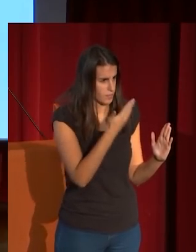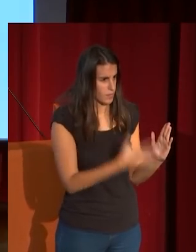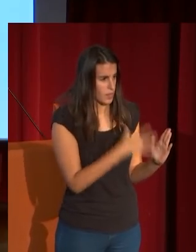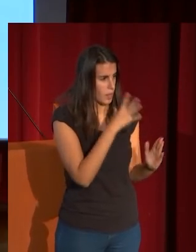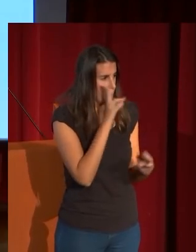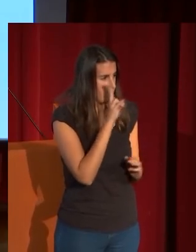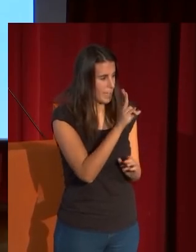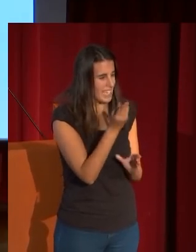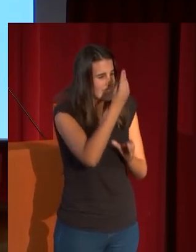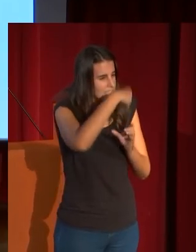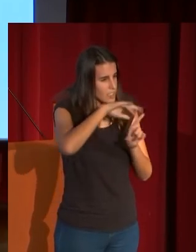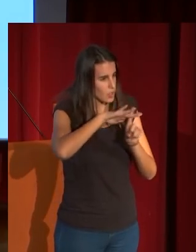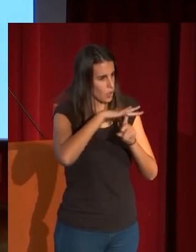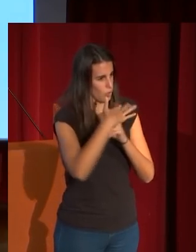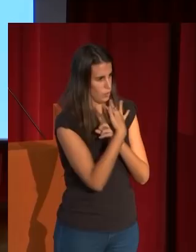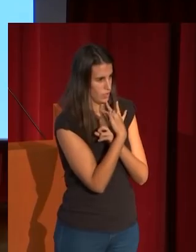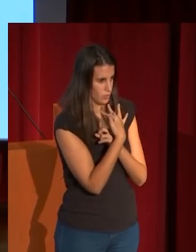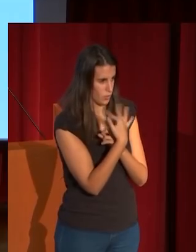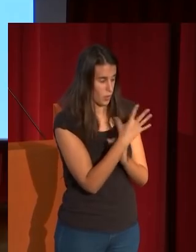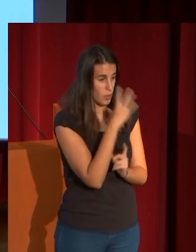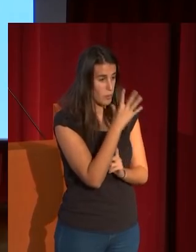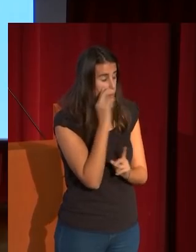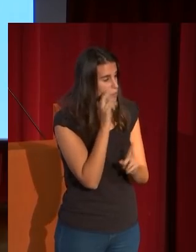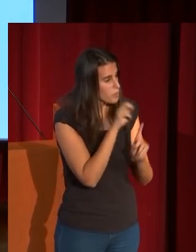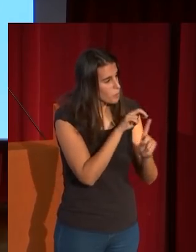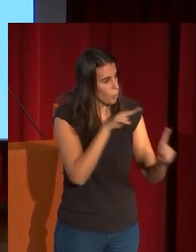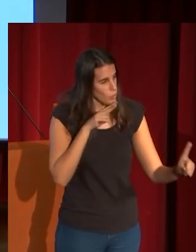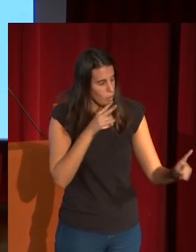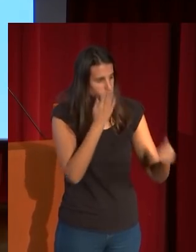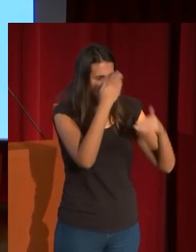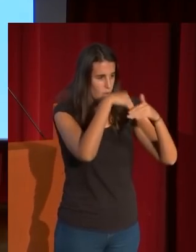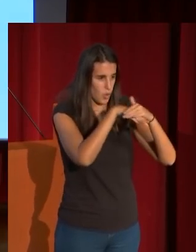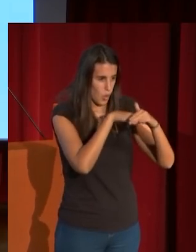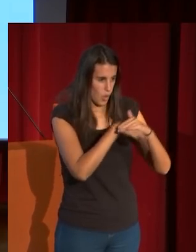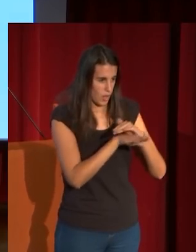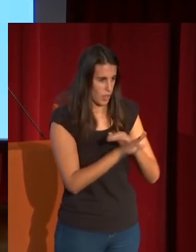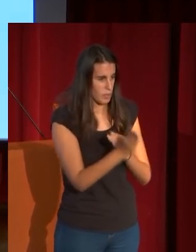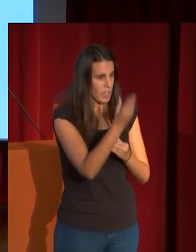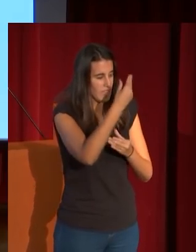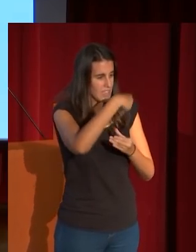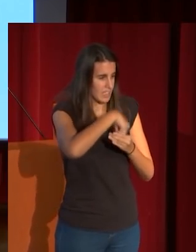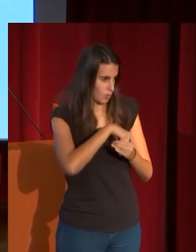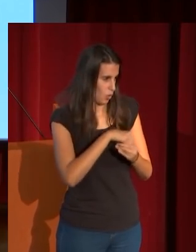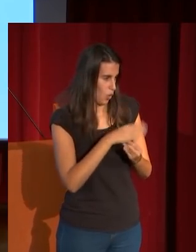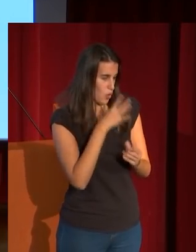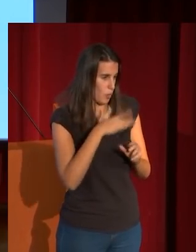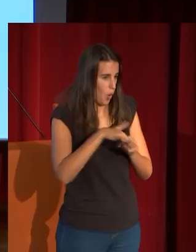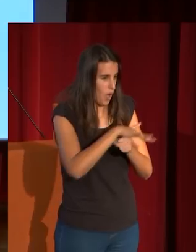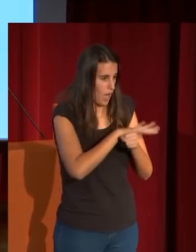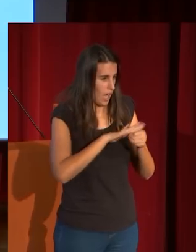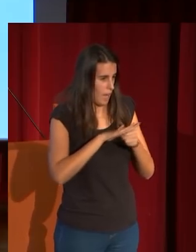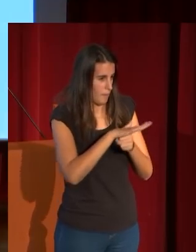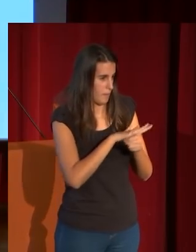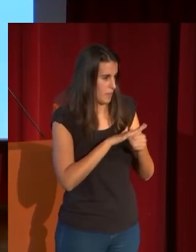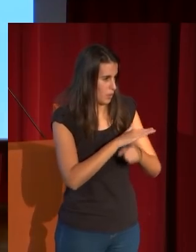verlas en el contexto del atelier porque también es una visión del coleccionismo dentro del propio ámbito de